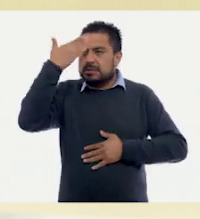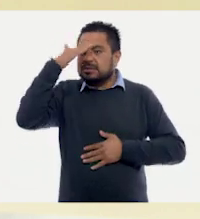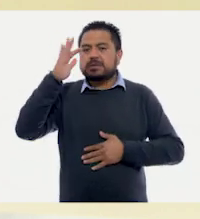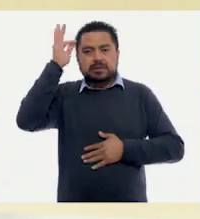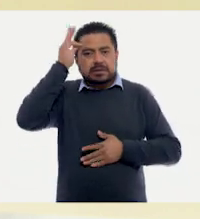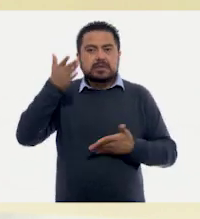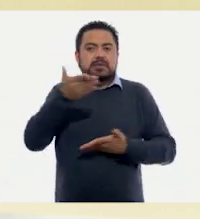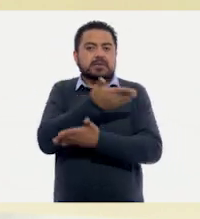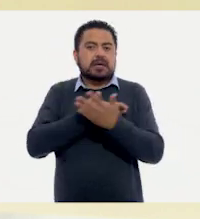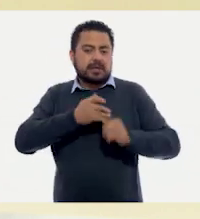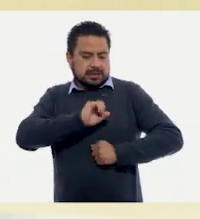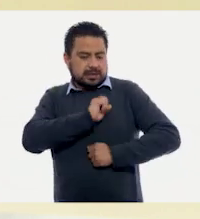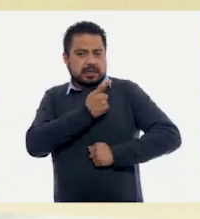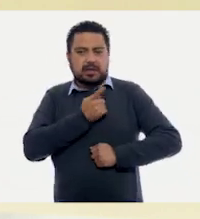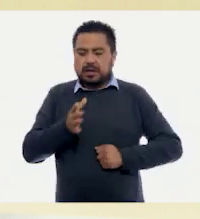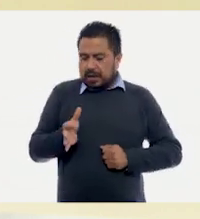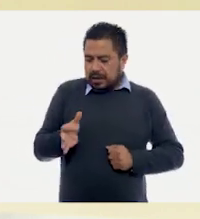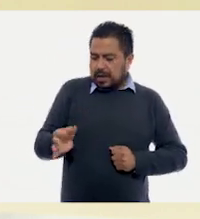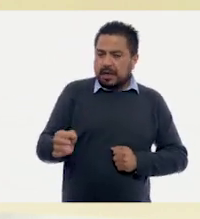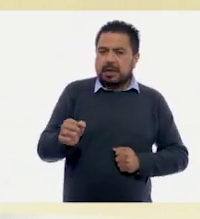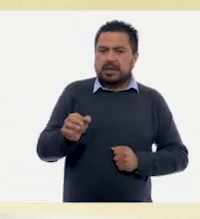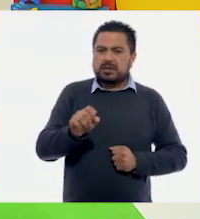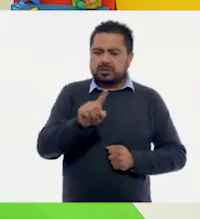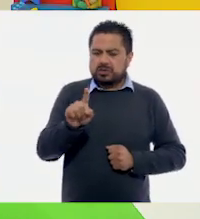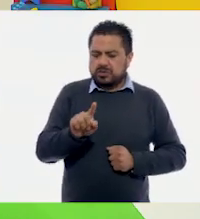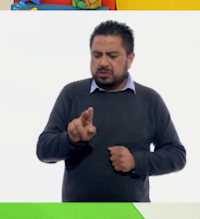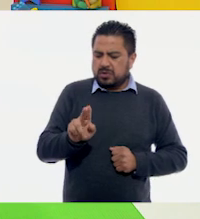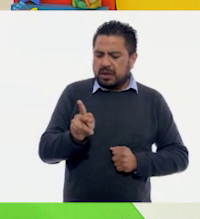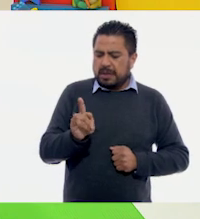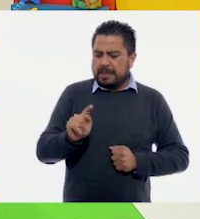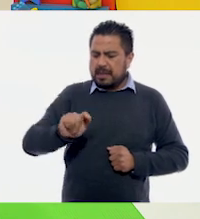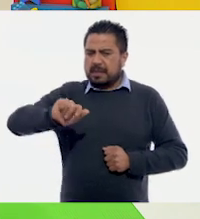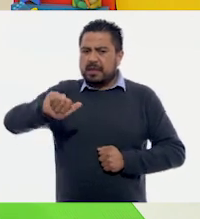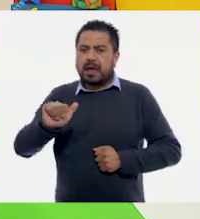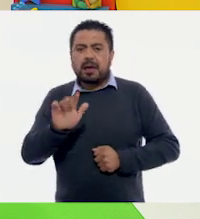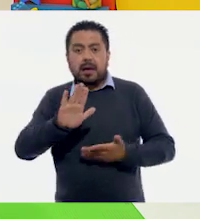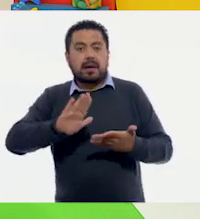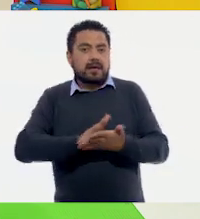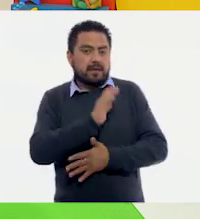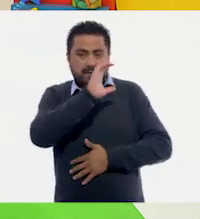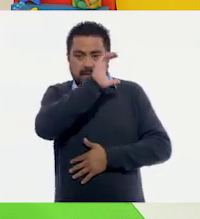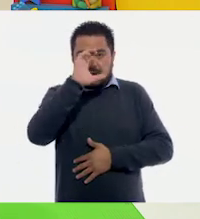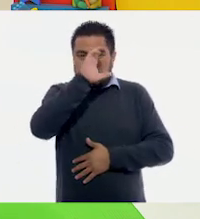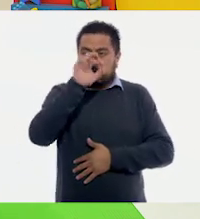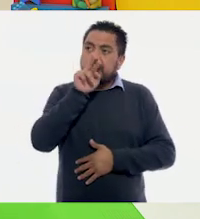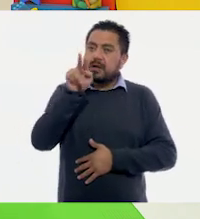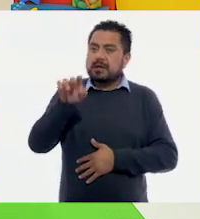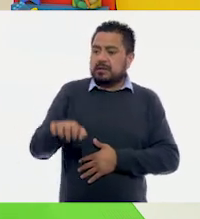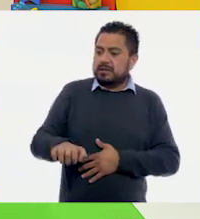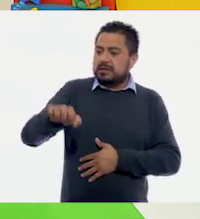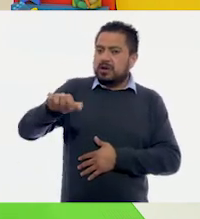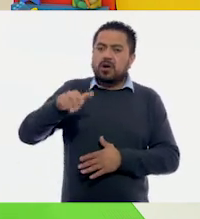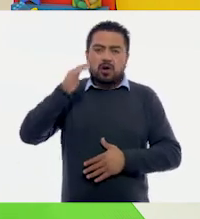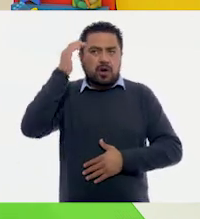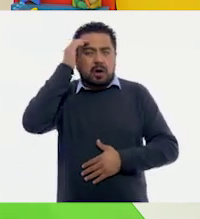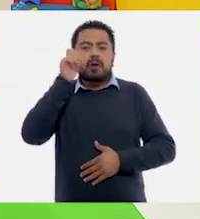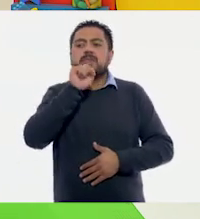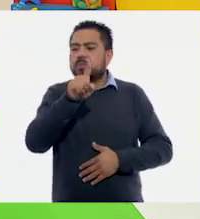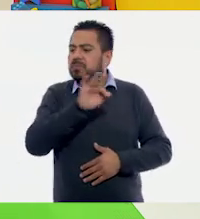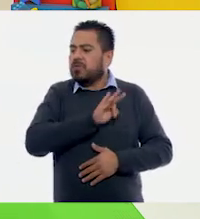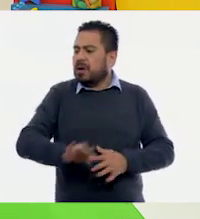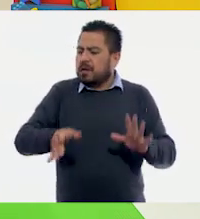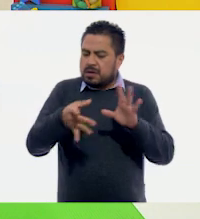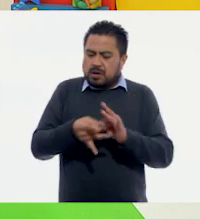servicio de salud en la localidad de Espita. Así es, Ojalá. Y además de las fotografías, los adultos que conocemos también nos pueden